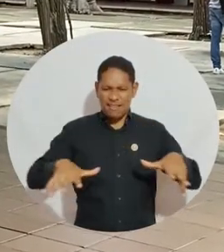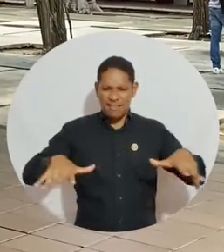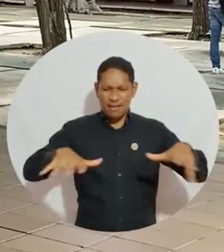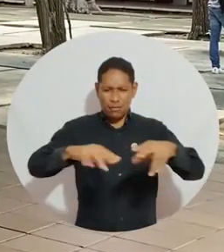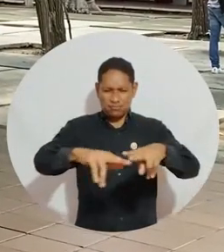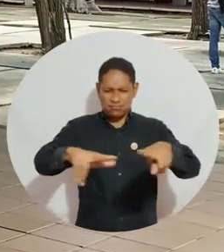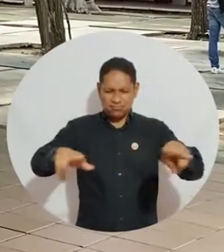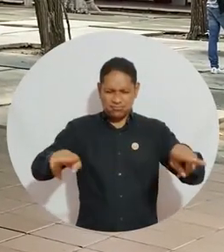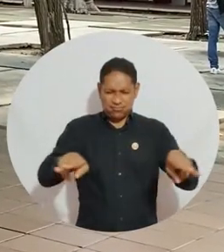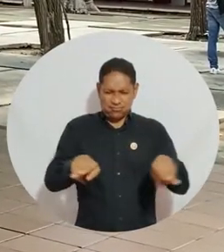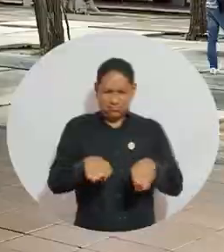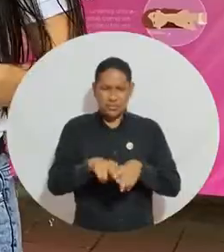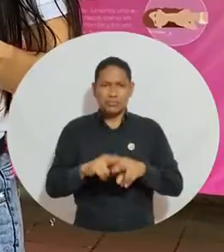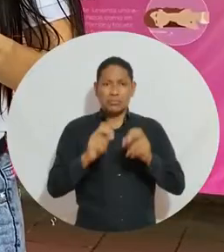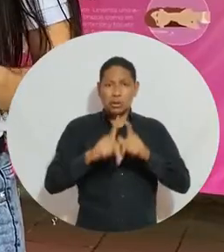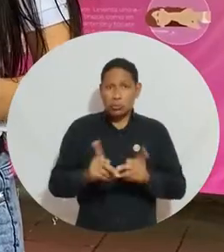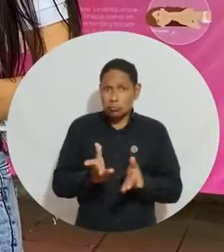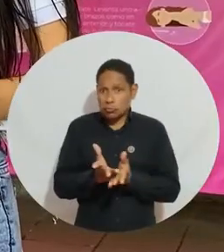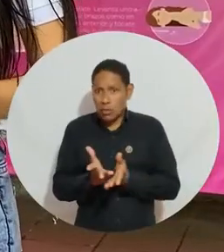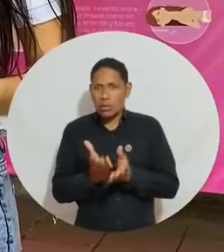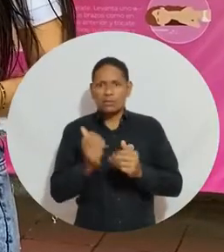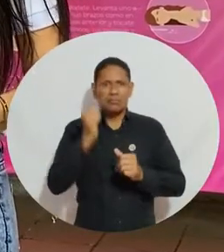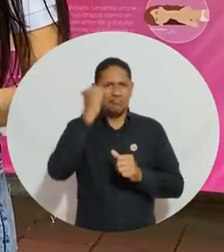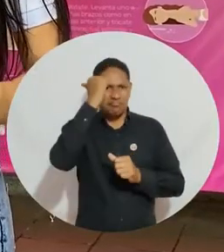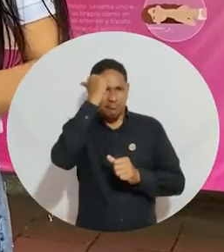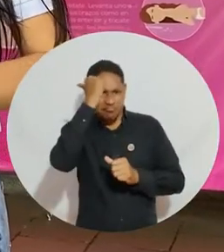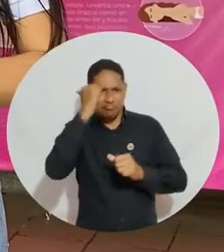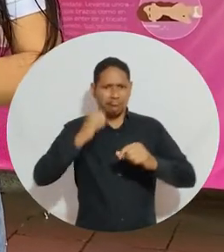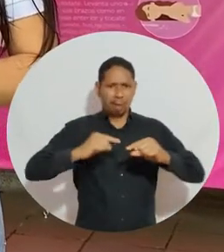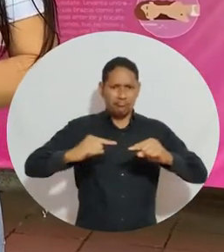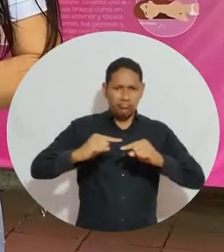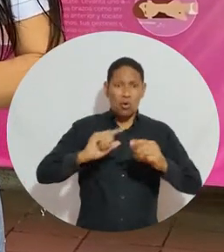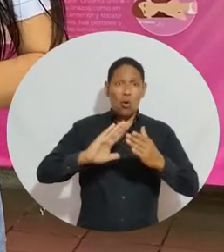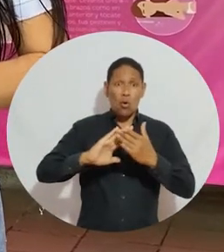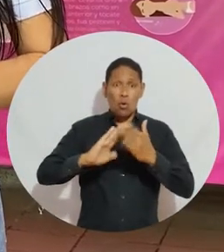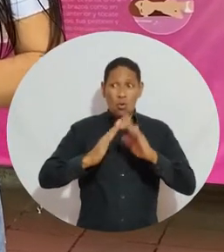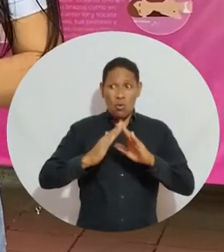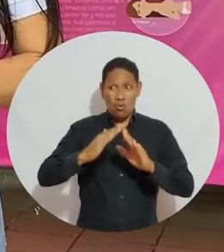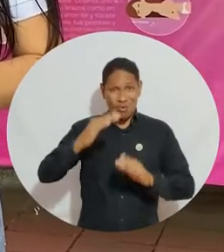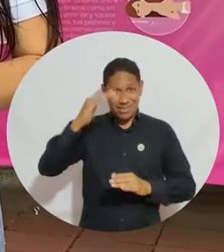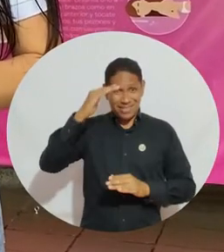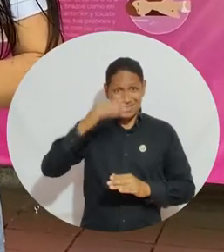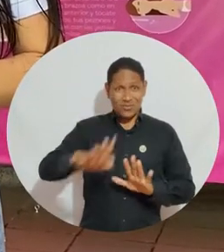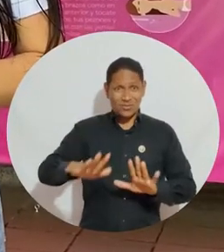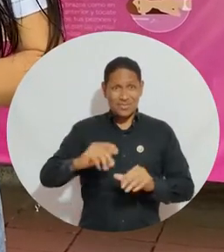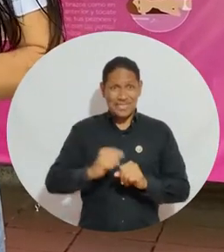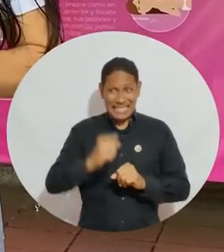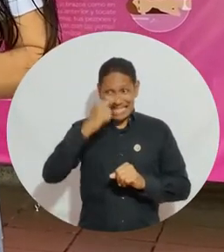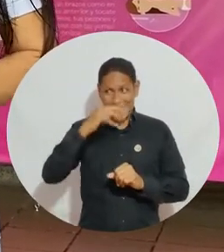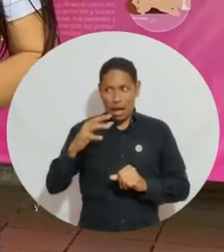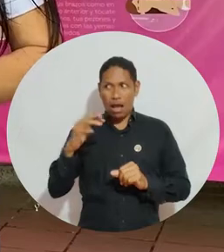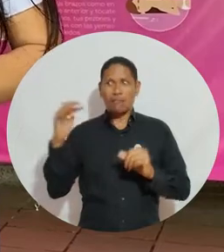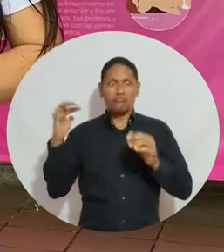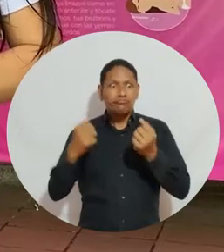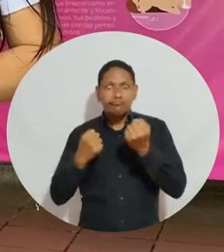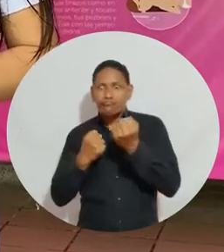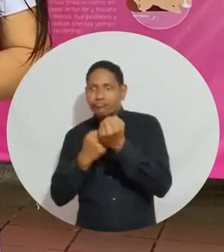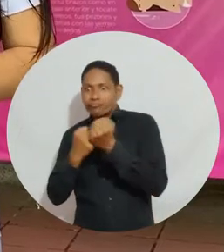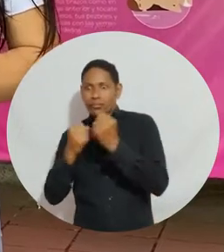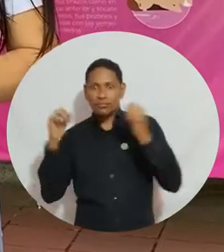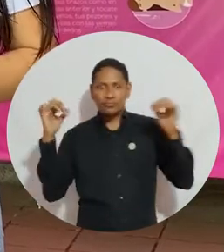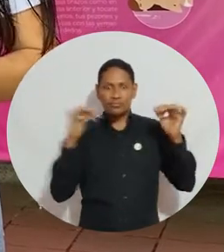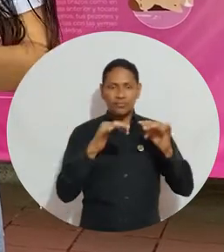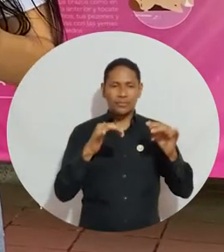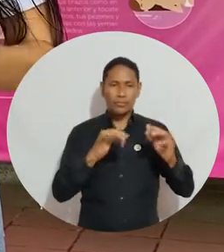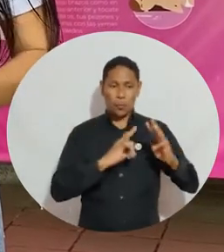cáncer de mama a nivel mundial. Estudiantes, docentes directivos y comunidad samaria asumieron a esta iniciativa